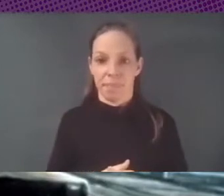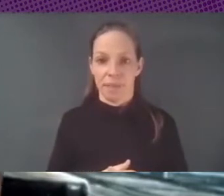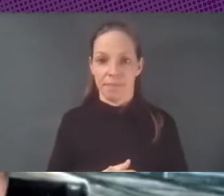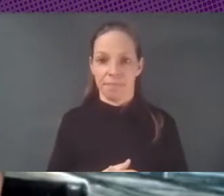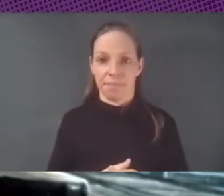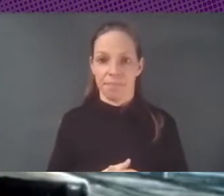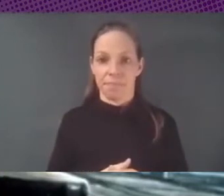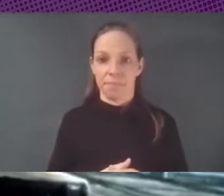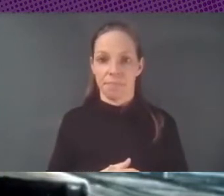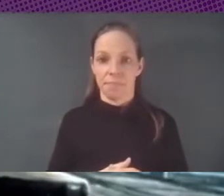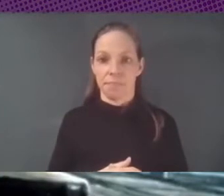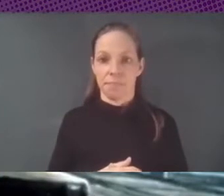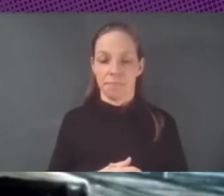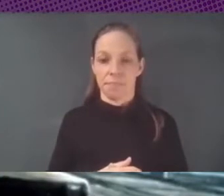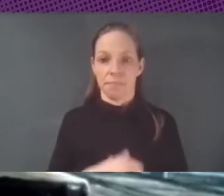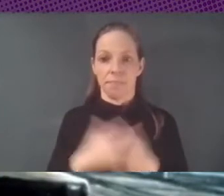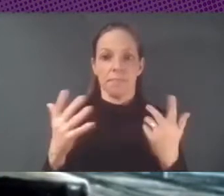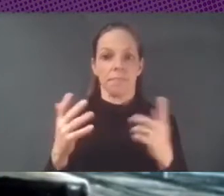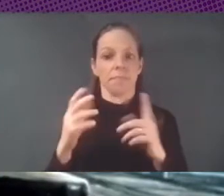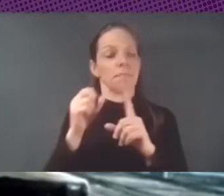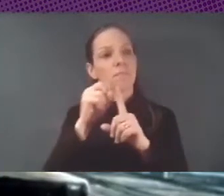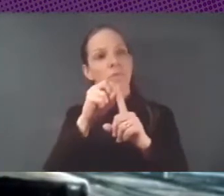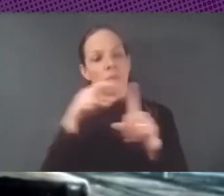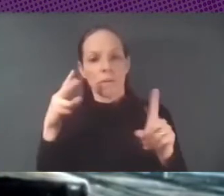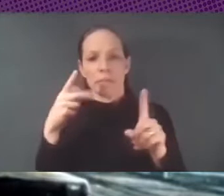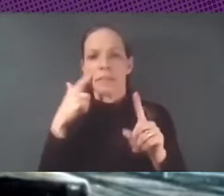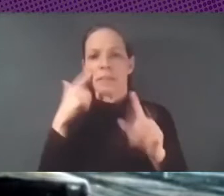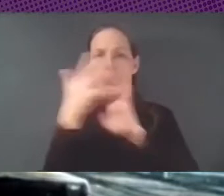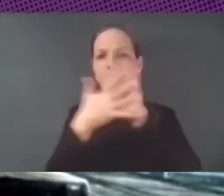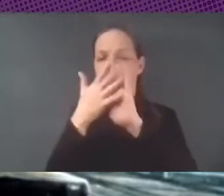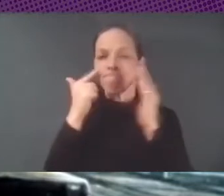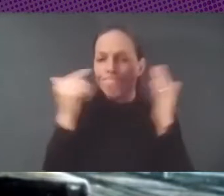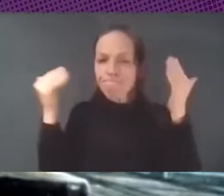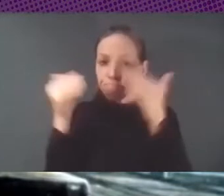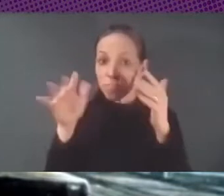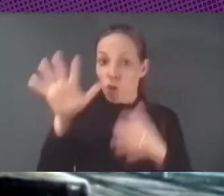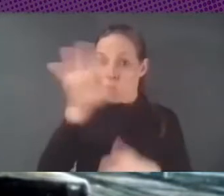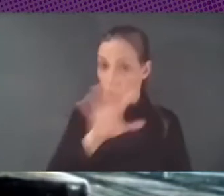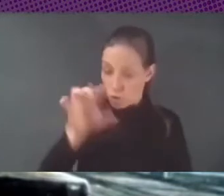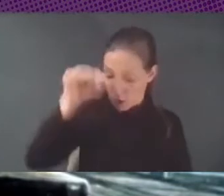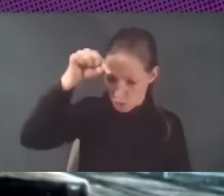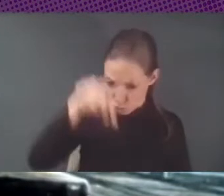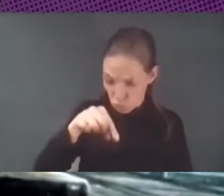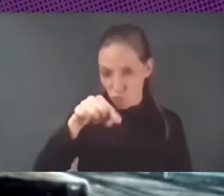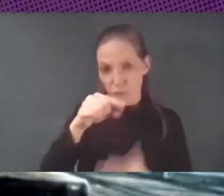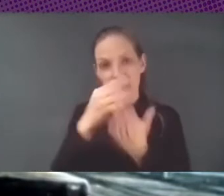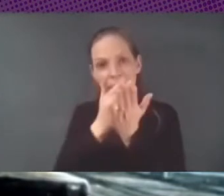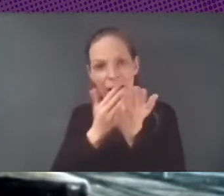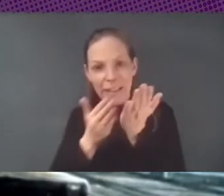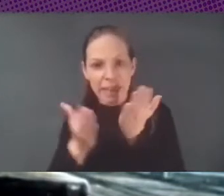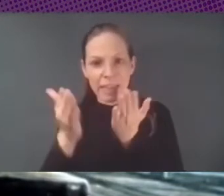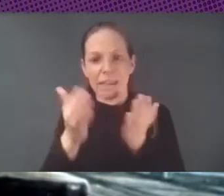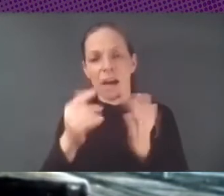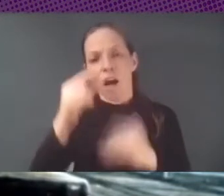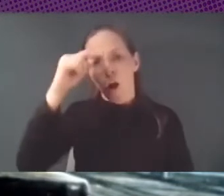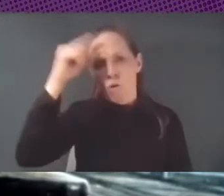en cuenta los sures, las visiones, las alternativas, las culturas locales más específicas,